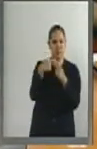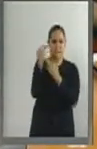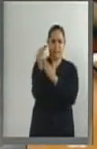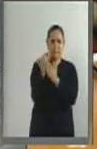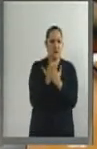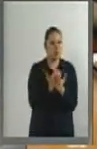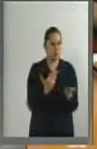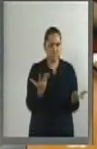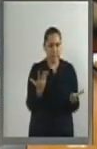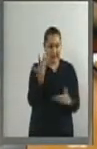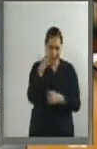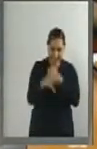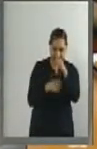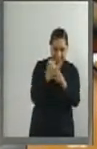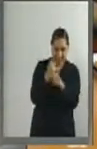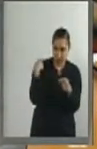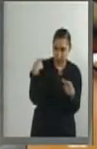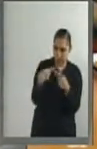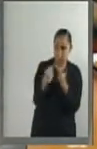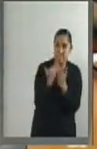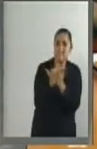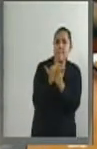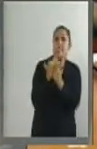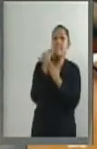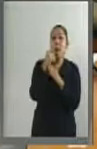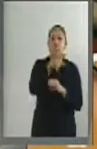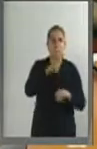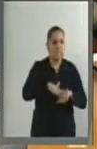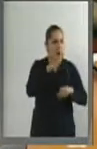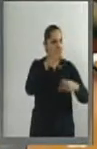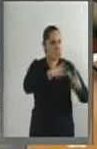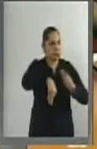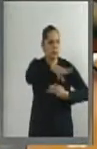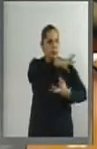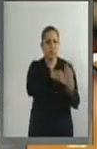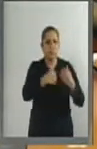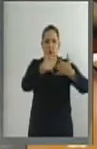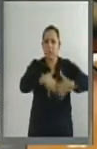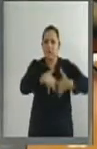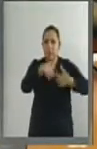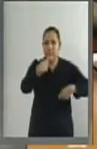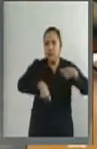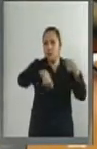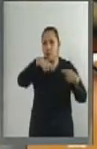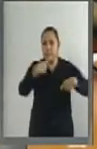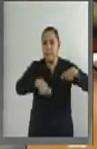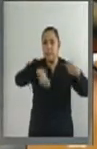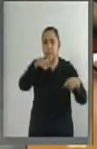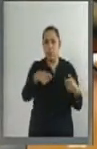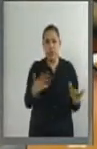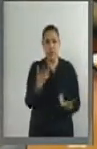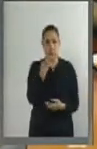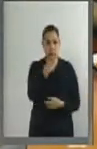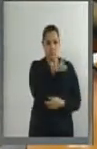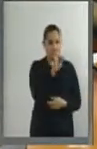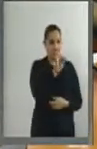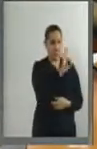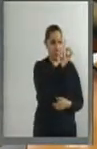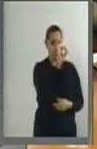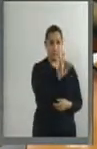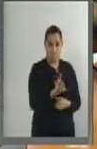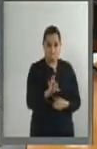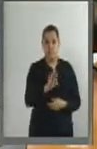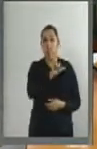50% la producción de plásticos. De la producción de este tipo de materiales, el 40% son envases